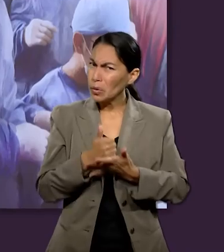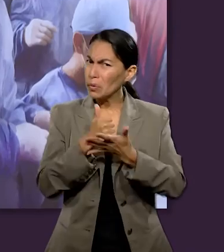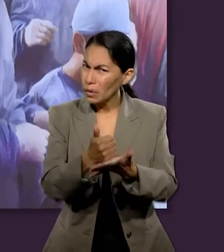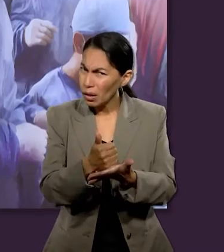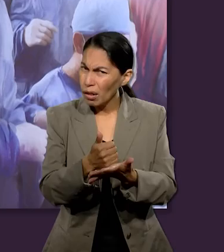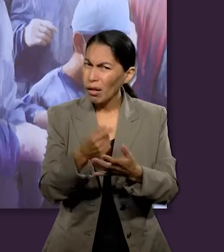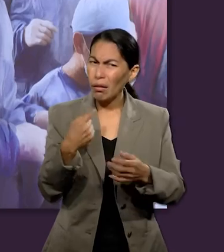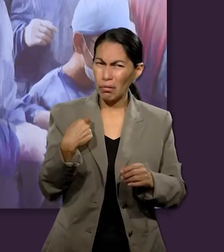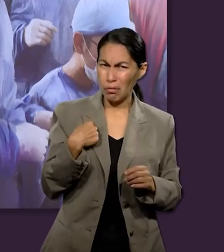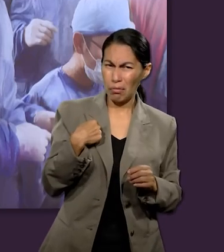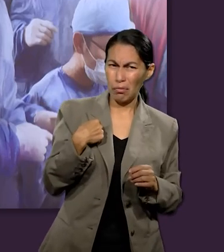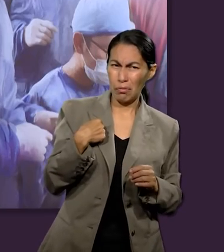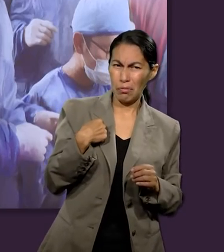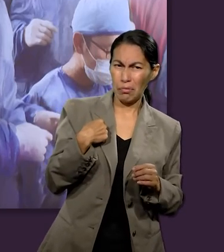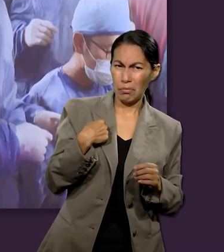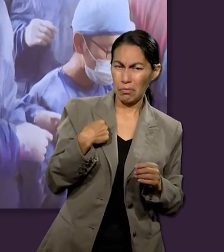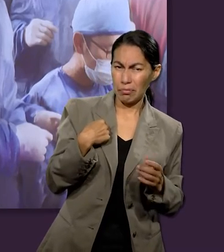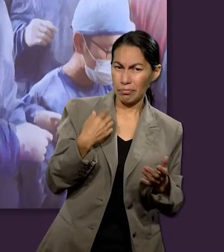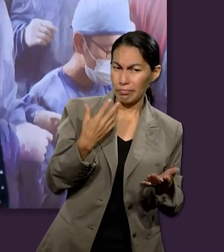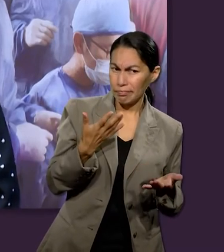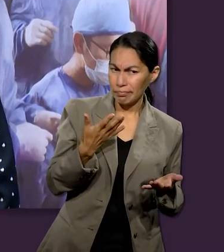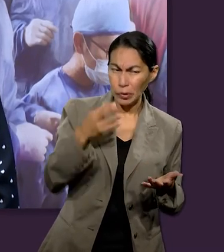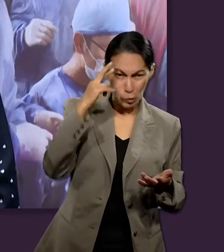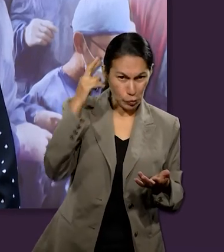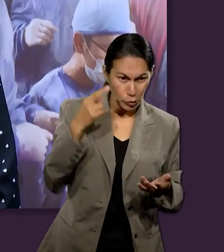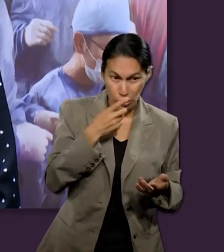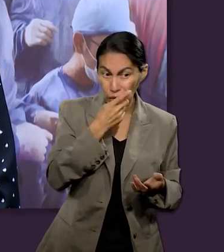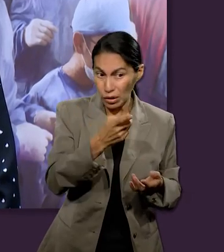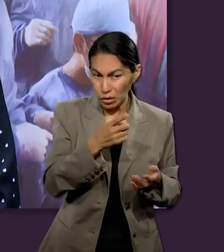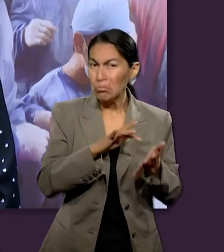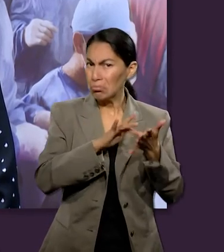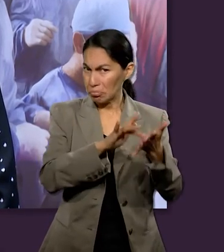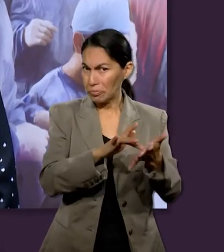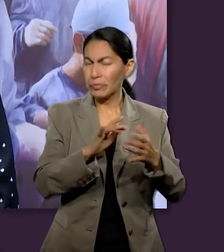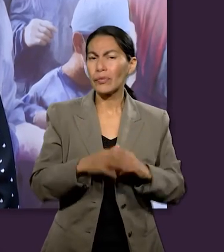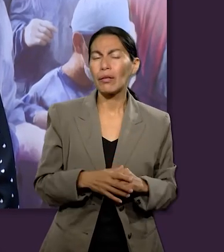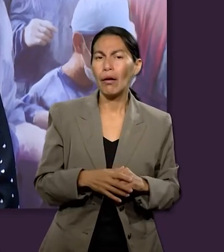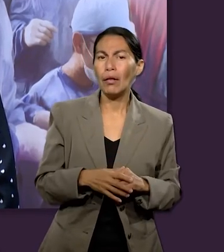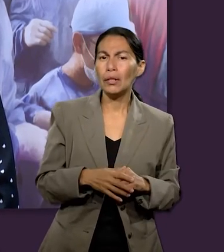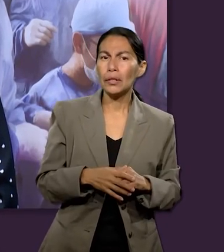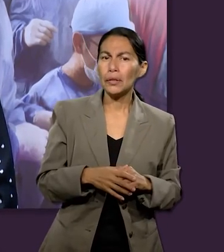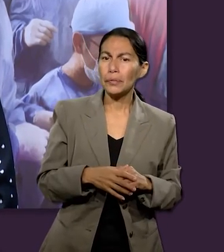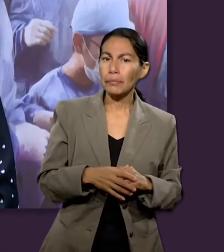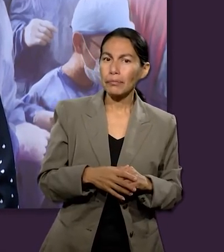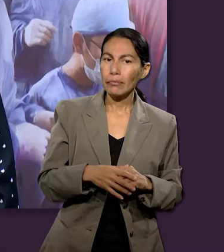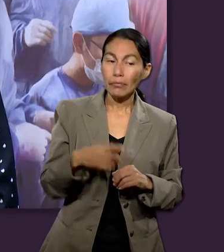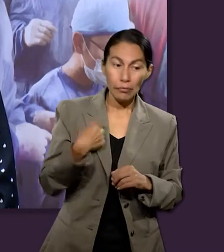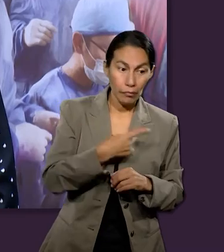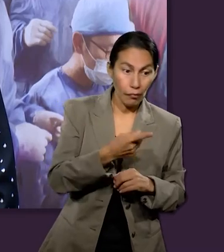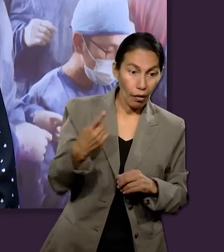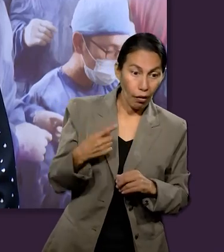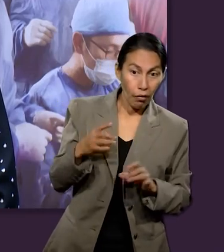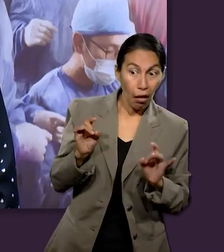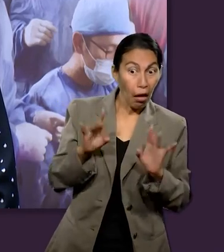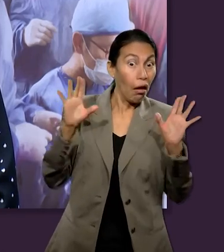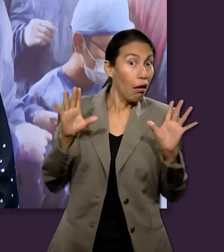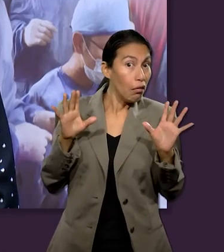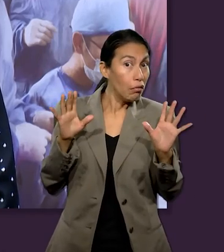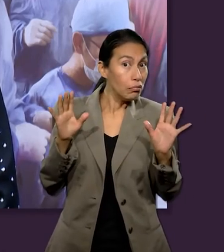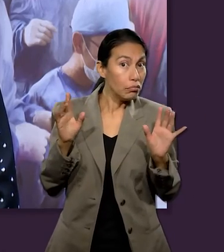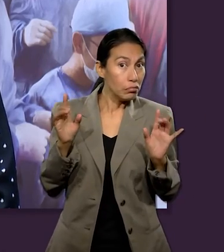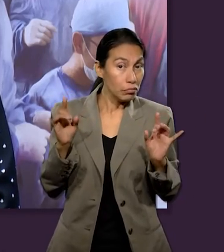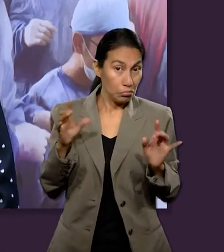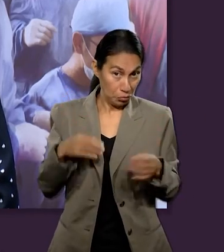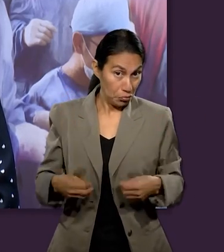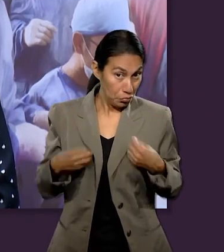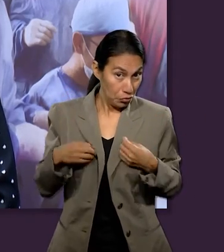si tuviera que ayudar a alguien también me inclino un poco por lo que comentaba Ruth porque no